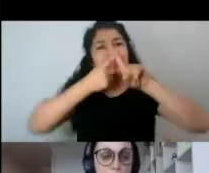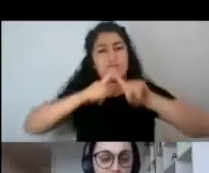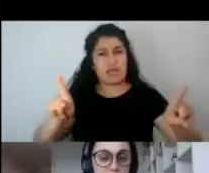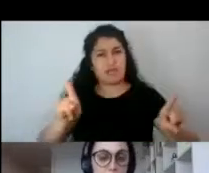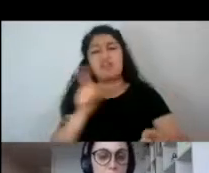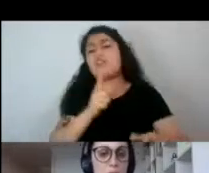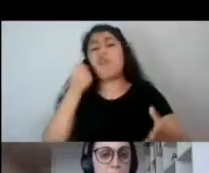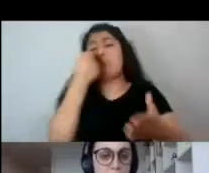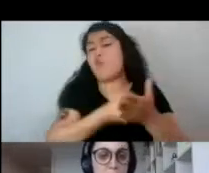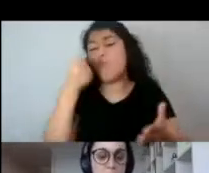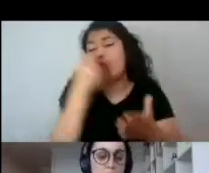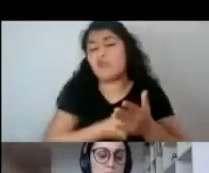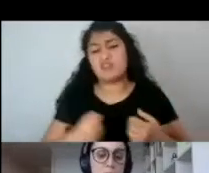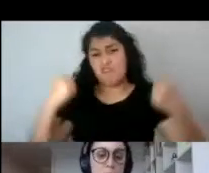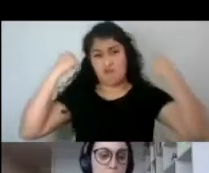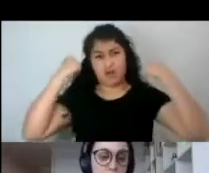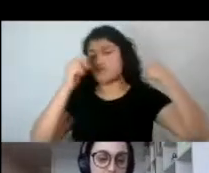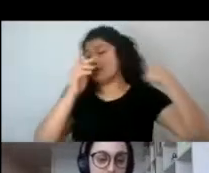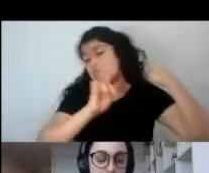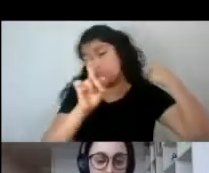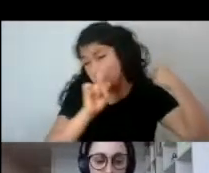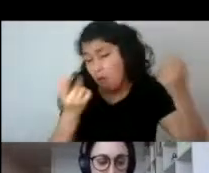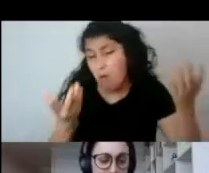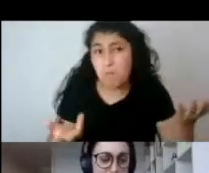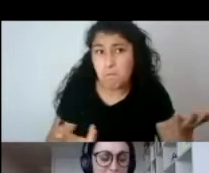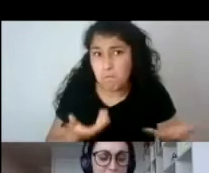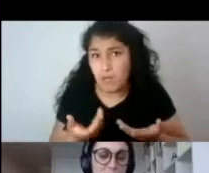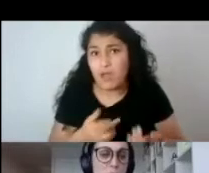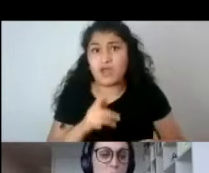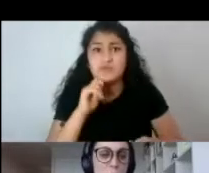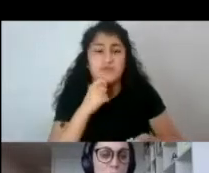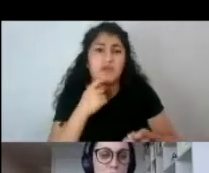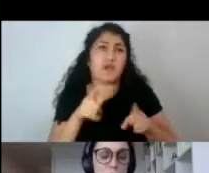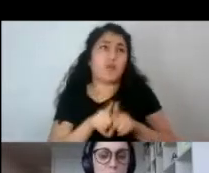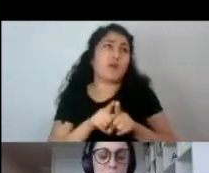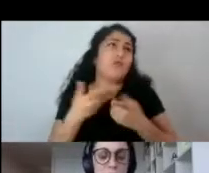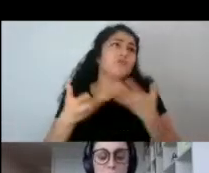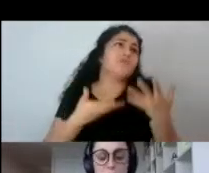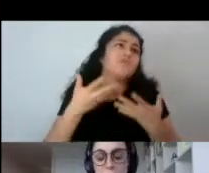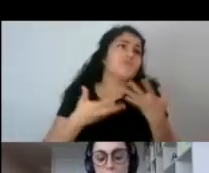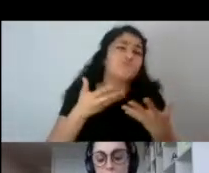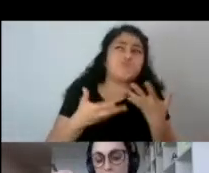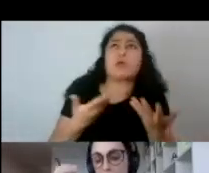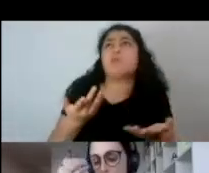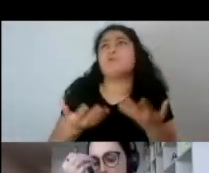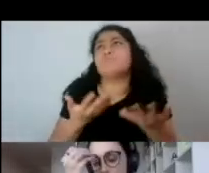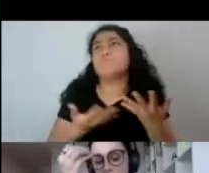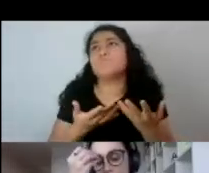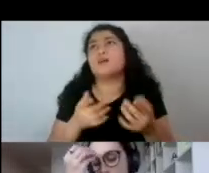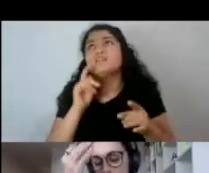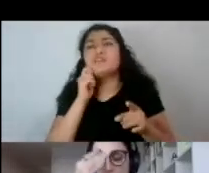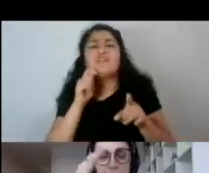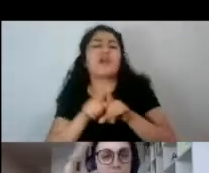lucha, que no es fuerte, que no está basado como en esta suerte de discurso